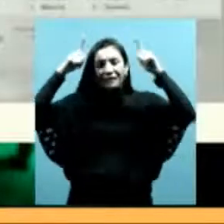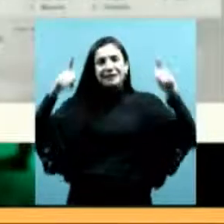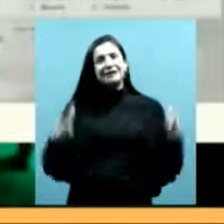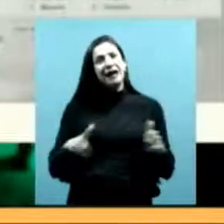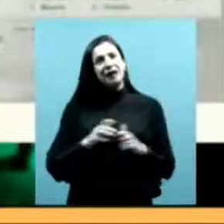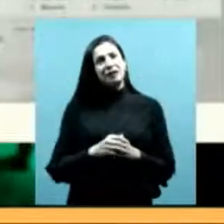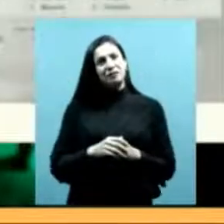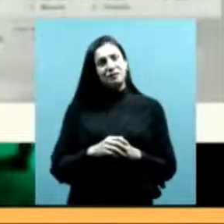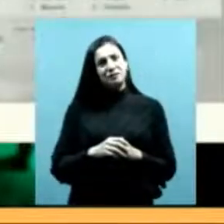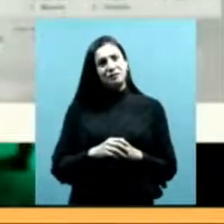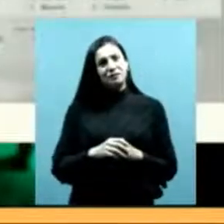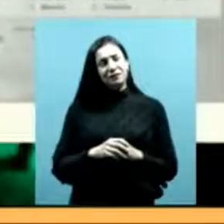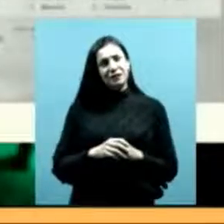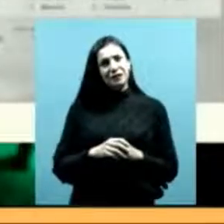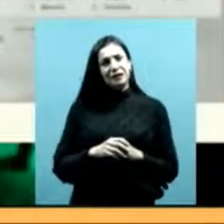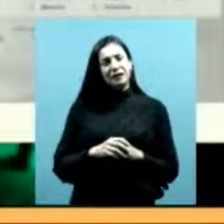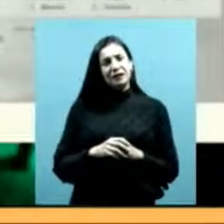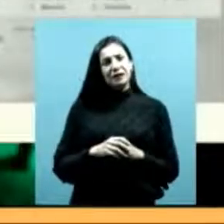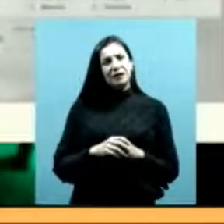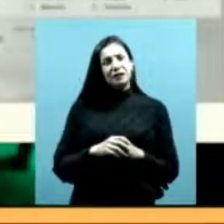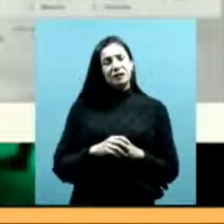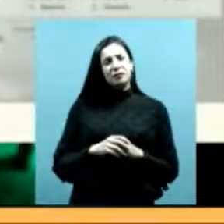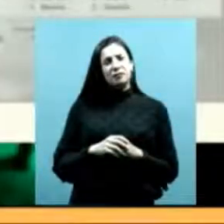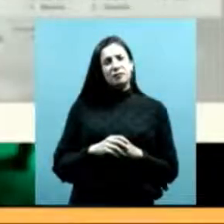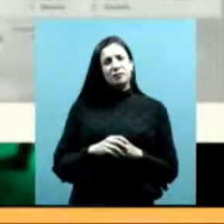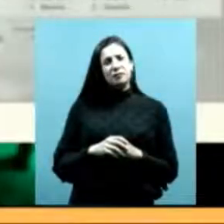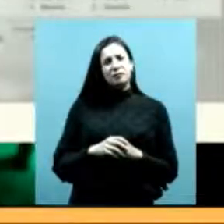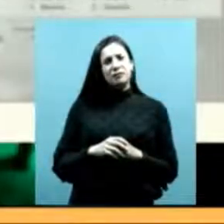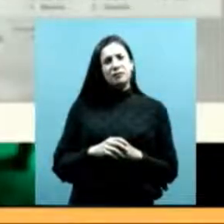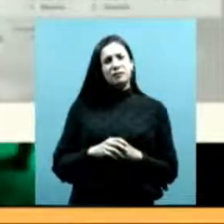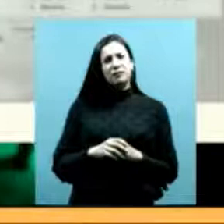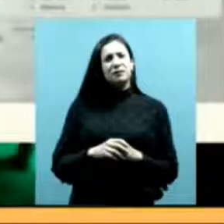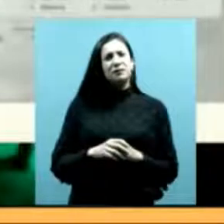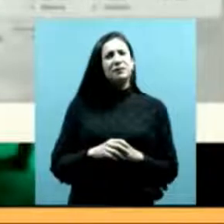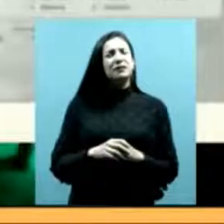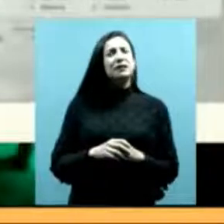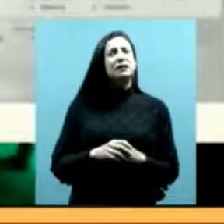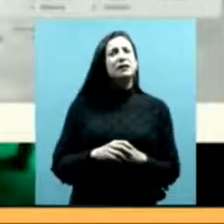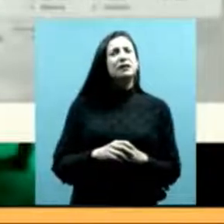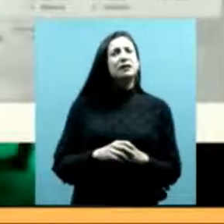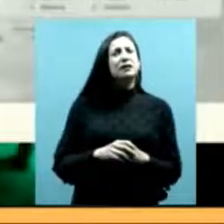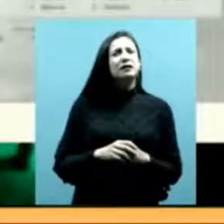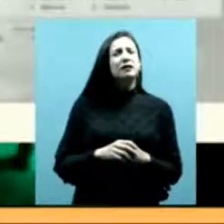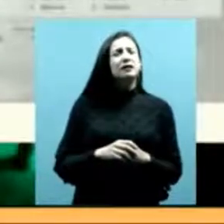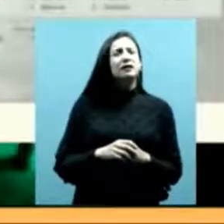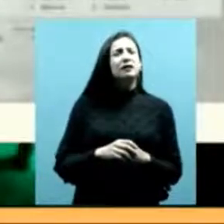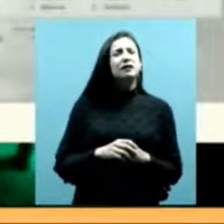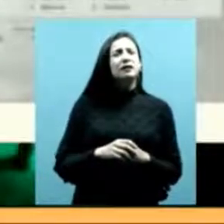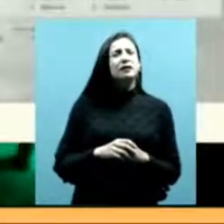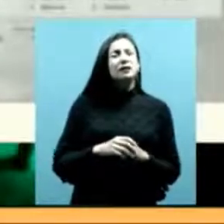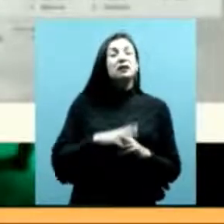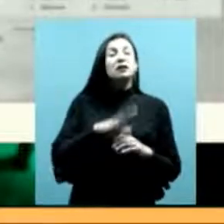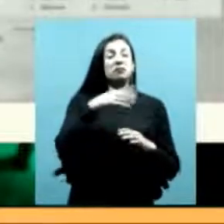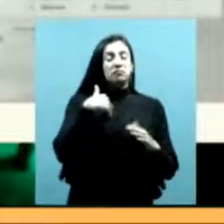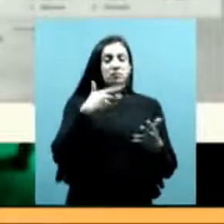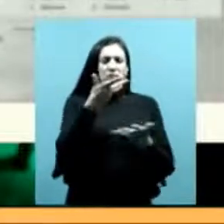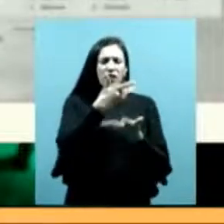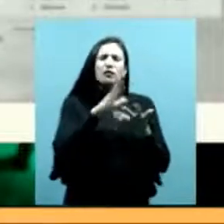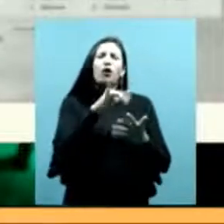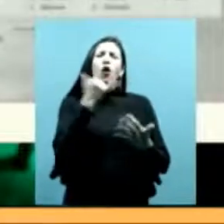específico de los archivos. Entonces, como para poner en contexto, estamos hablando de